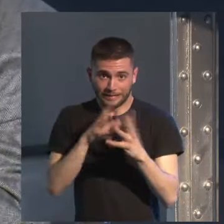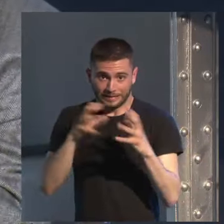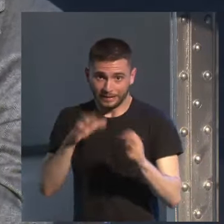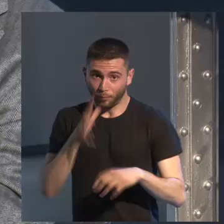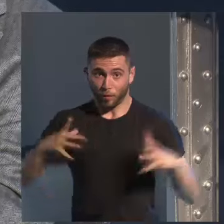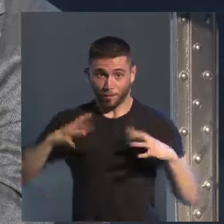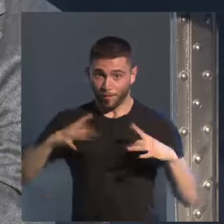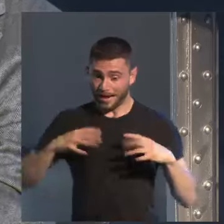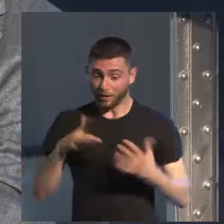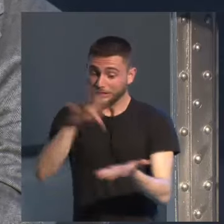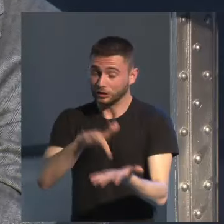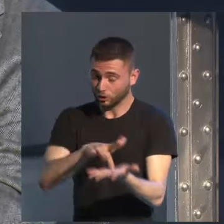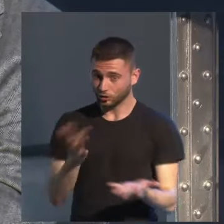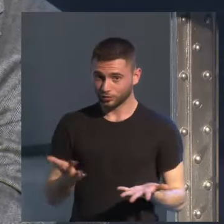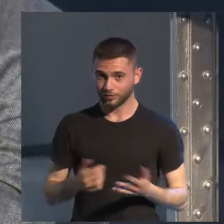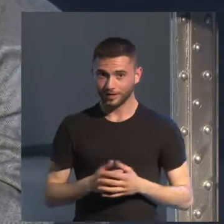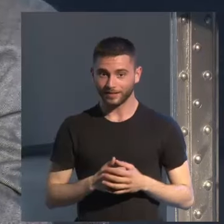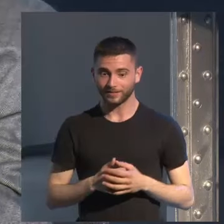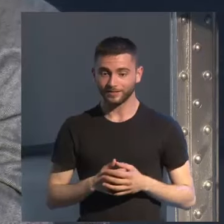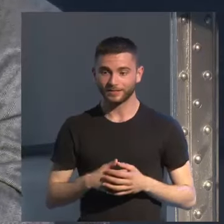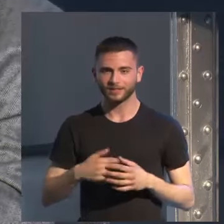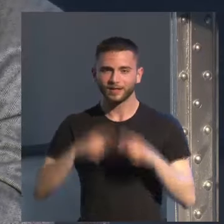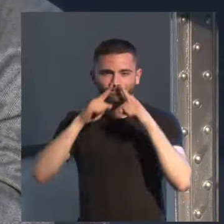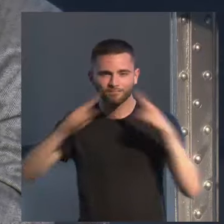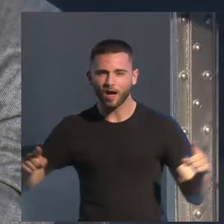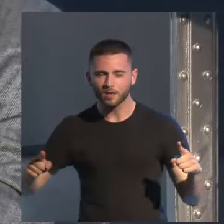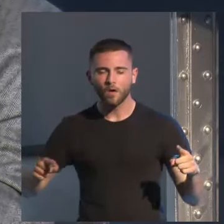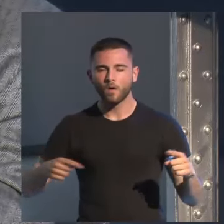Sí, esto ha sido un año de una intensidad tremenda.